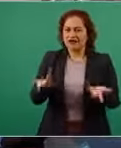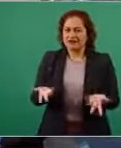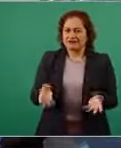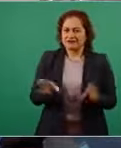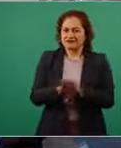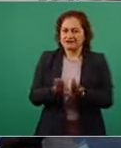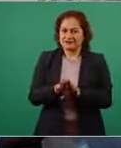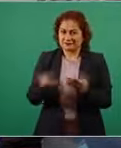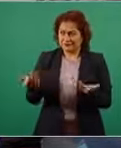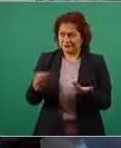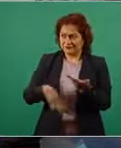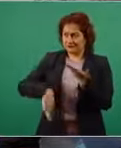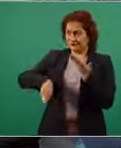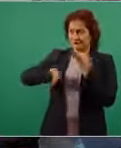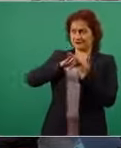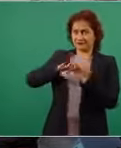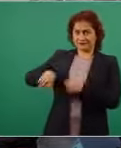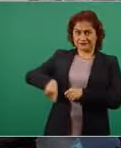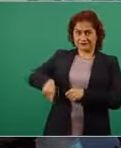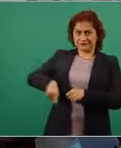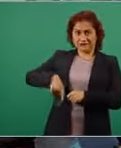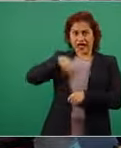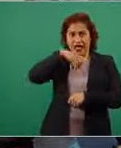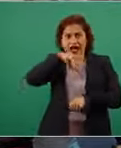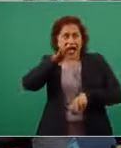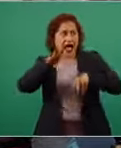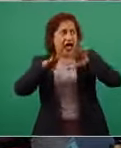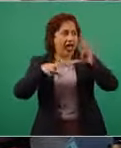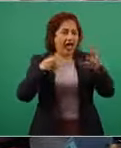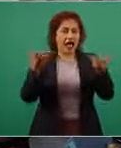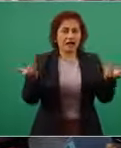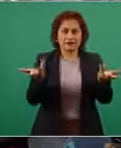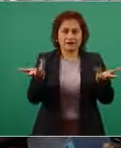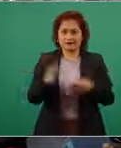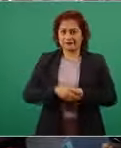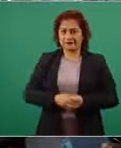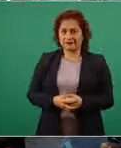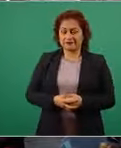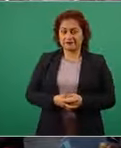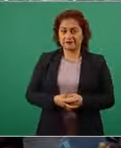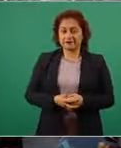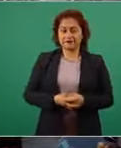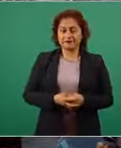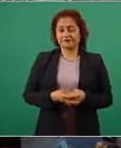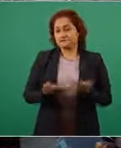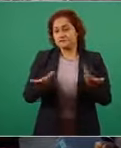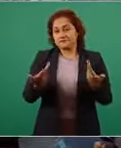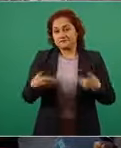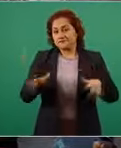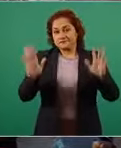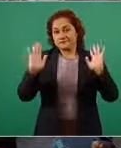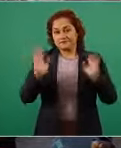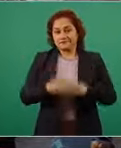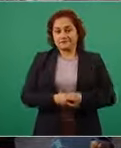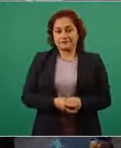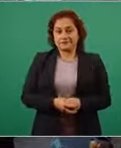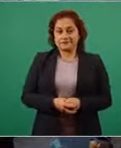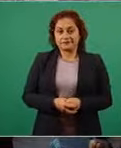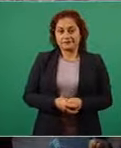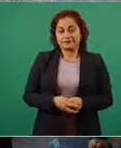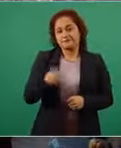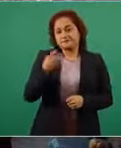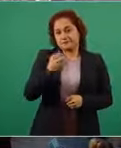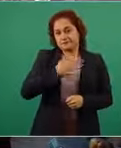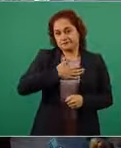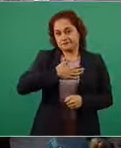atacar al gobierno de la transformación pero en fin eso es lo que puedo